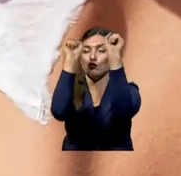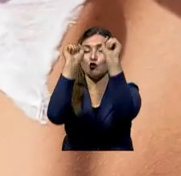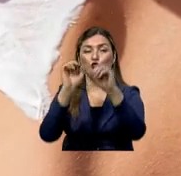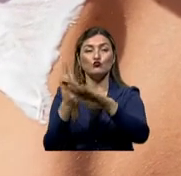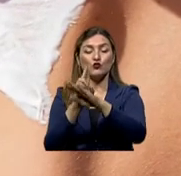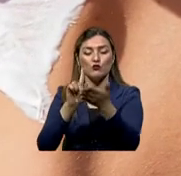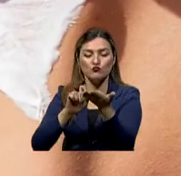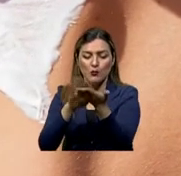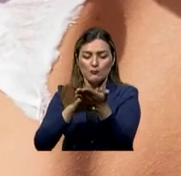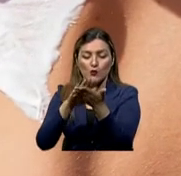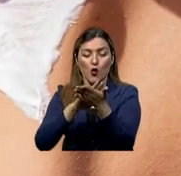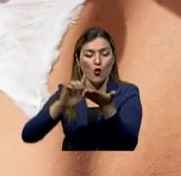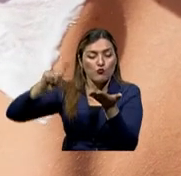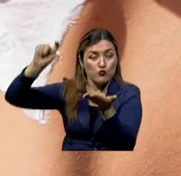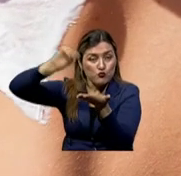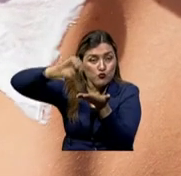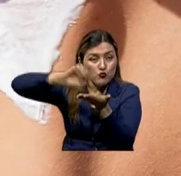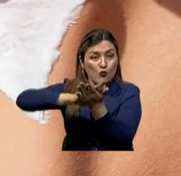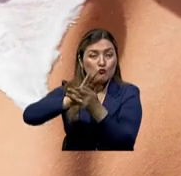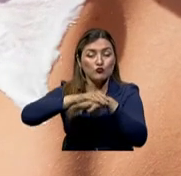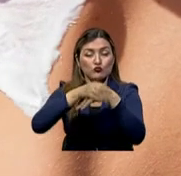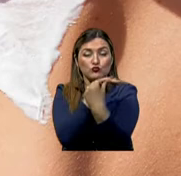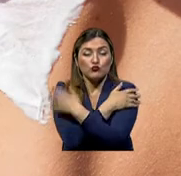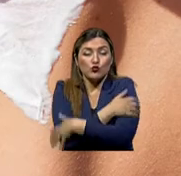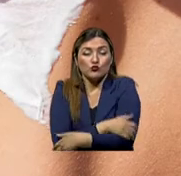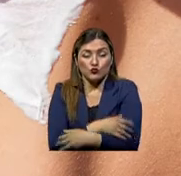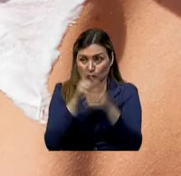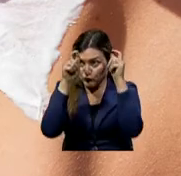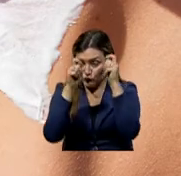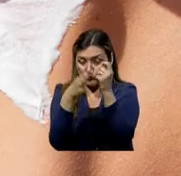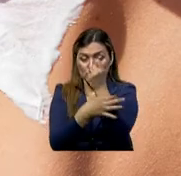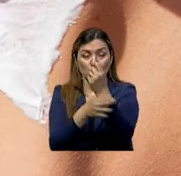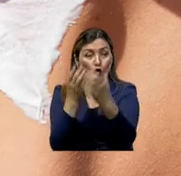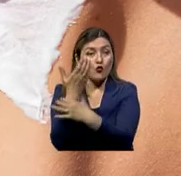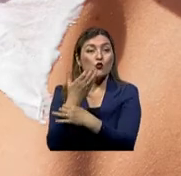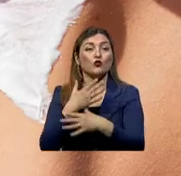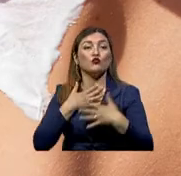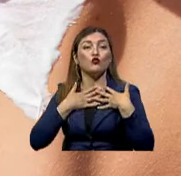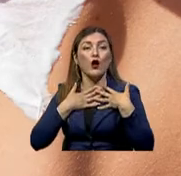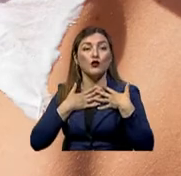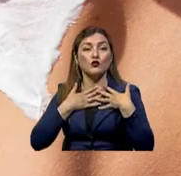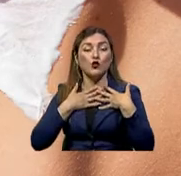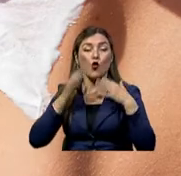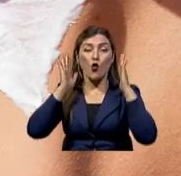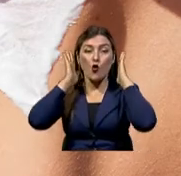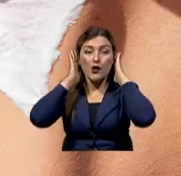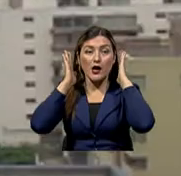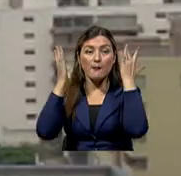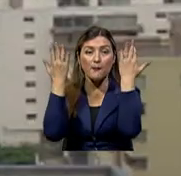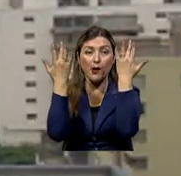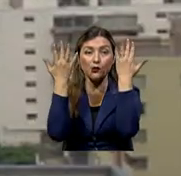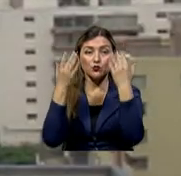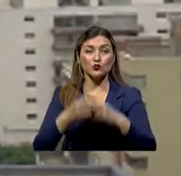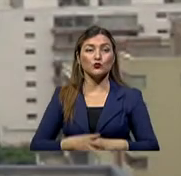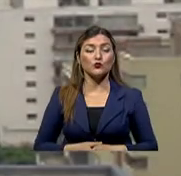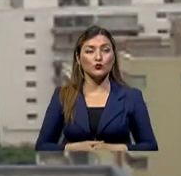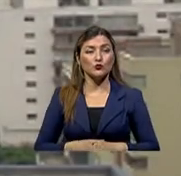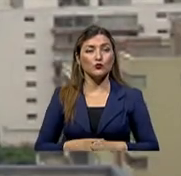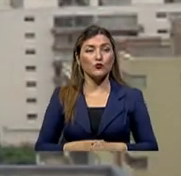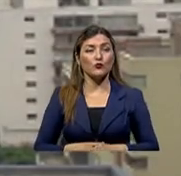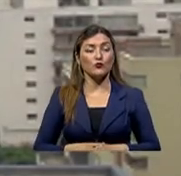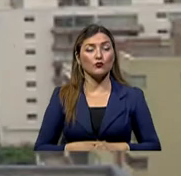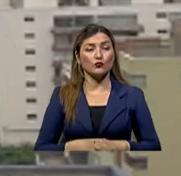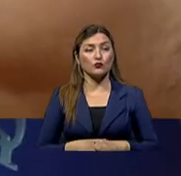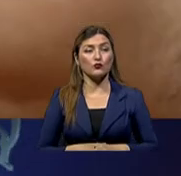Utilice protector solar, sombrero y ropa que cubra partes expuestas como cuello, orejas, brazos y manos. ¿Qué tan cierto es que